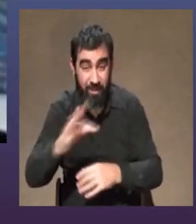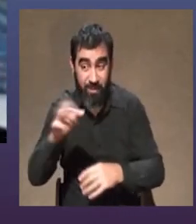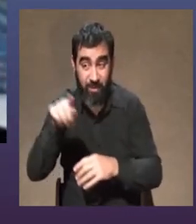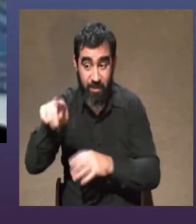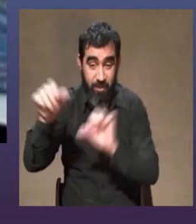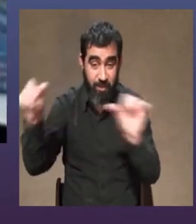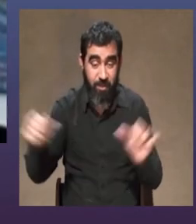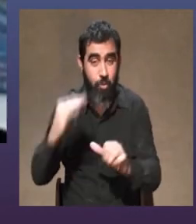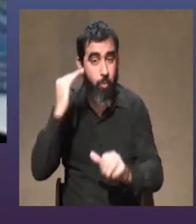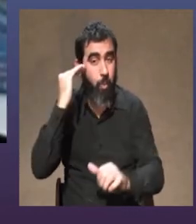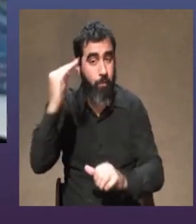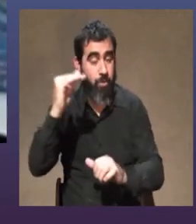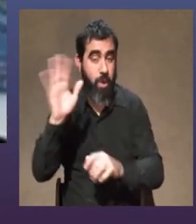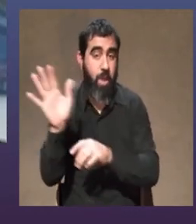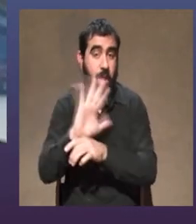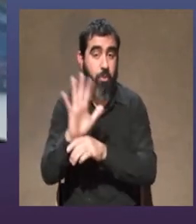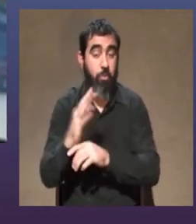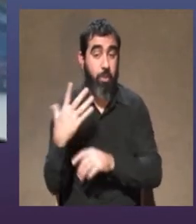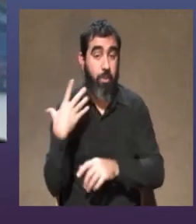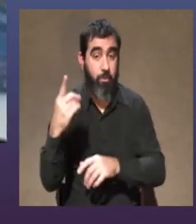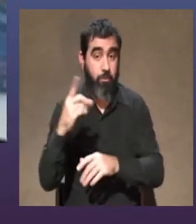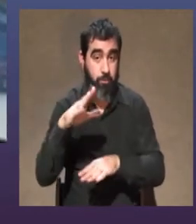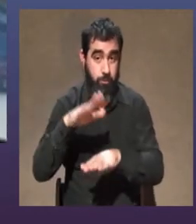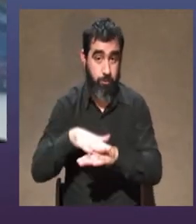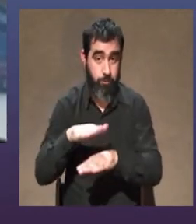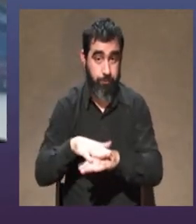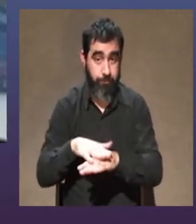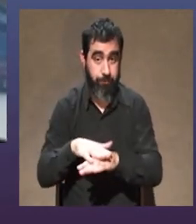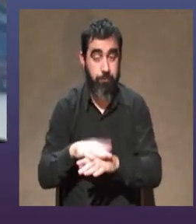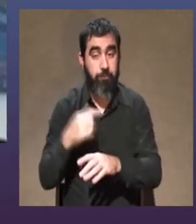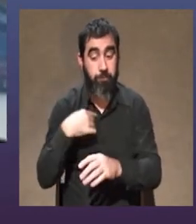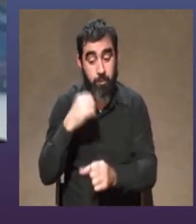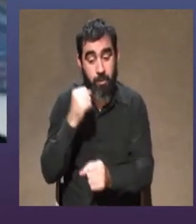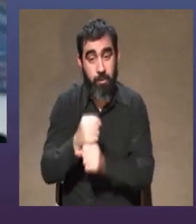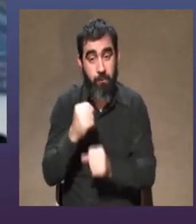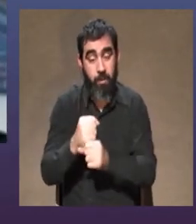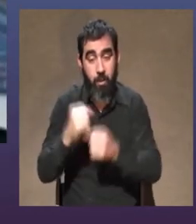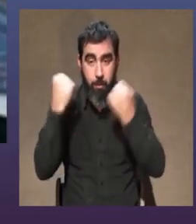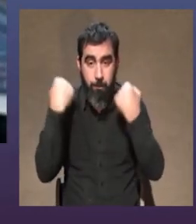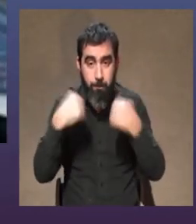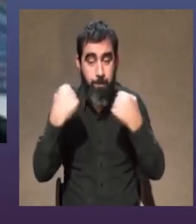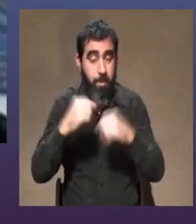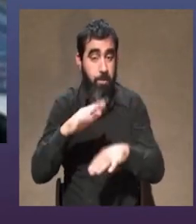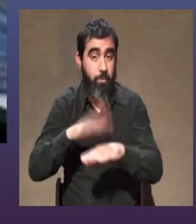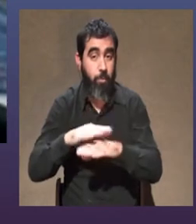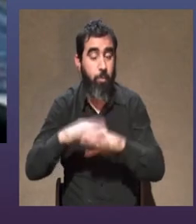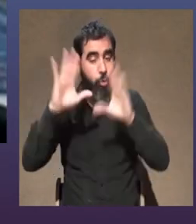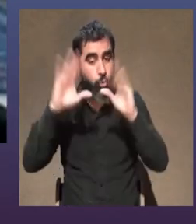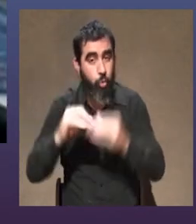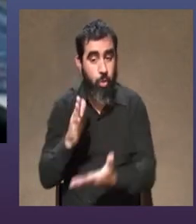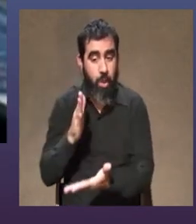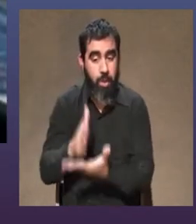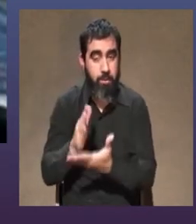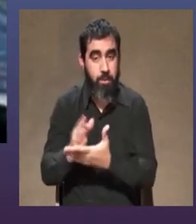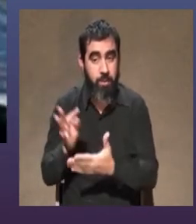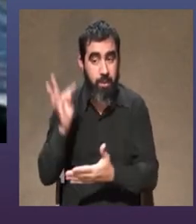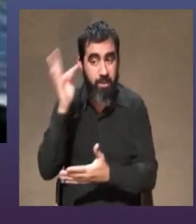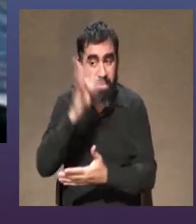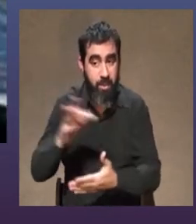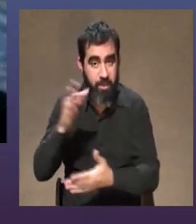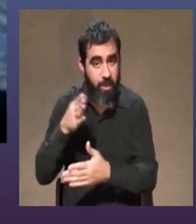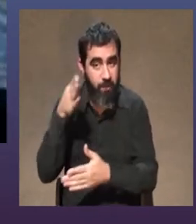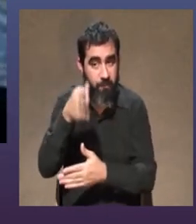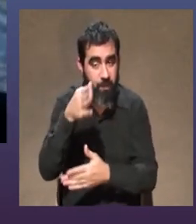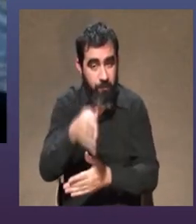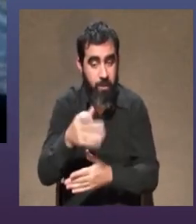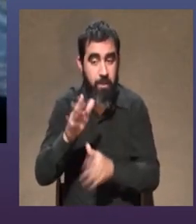profesionales actores y directores y bueno trabajaba en la práctica con todos los asistentes al taller mirando vos tenías